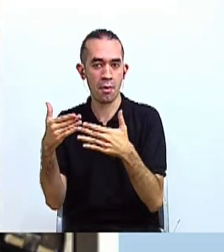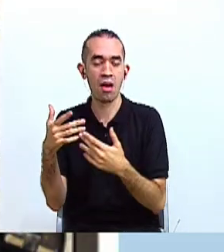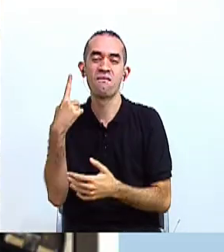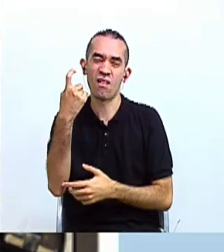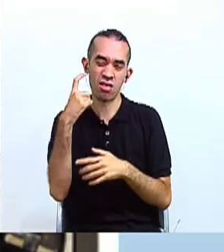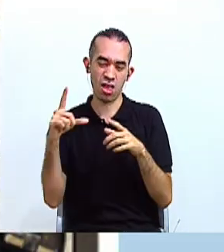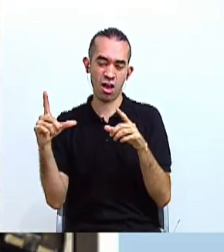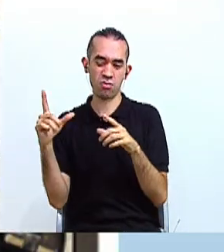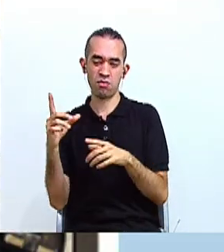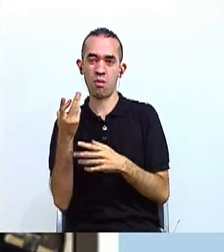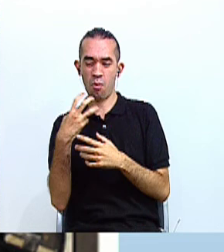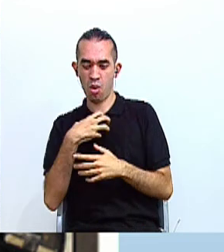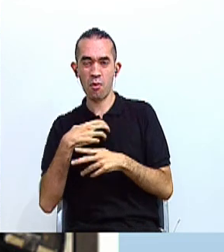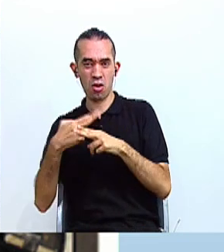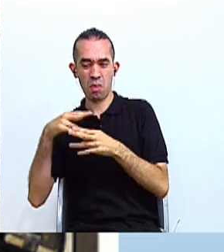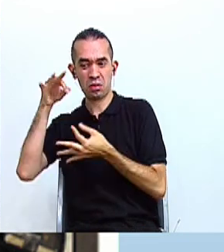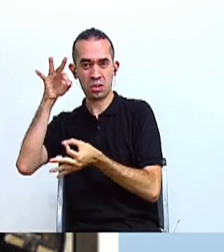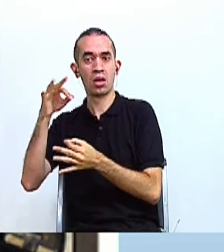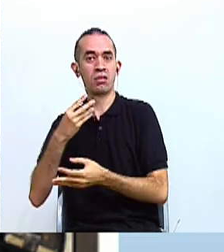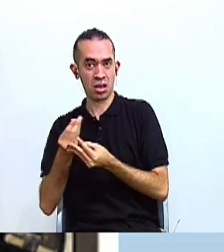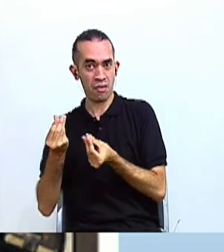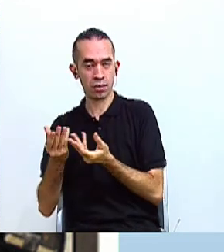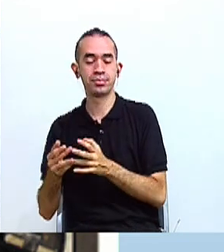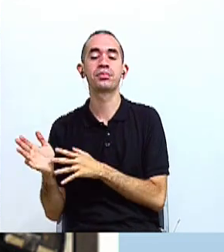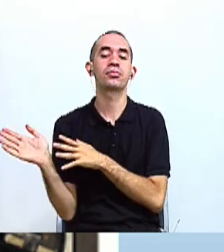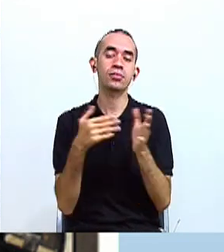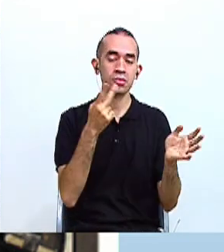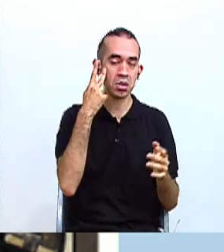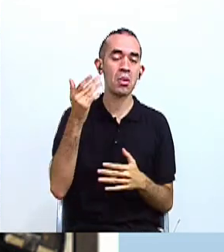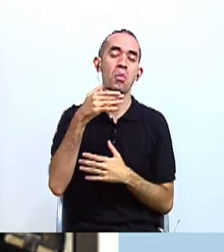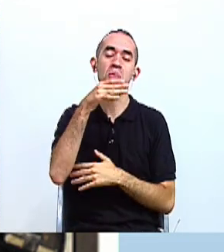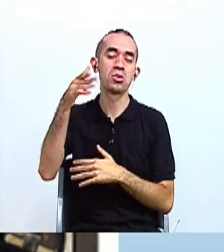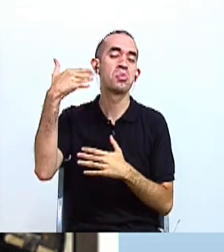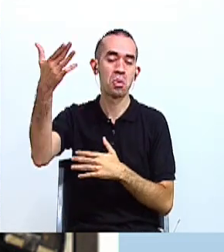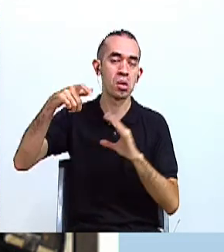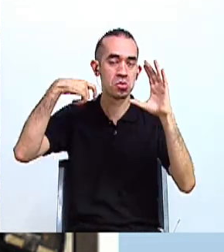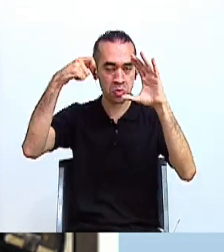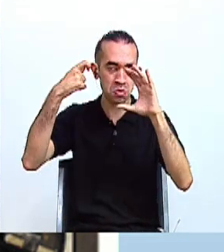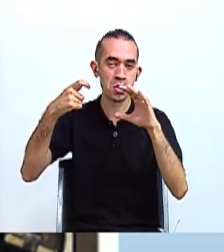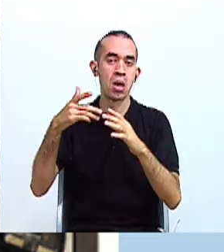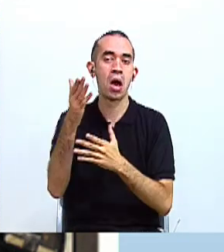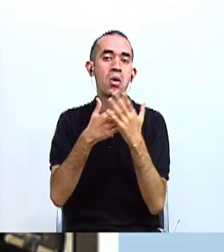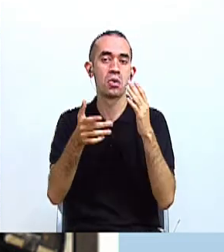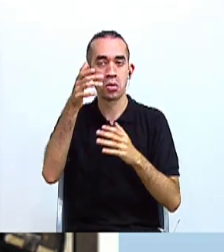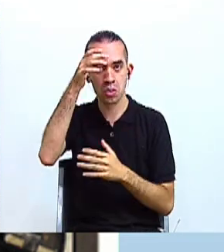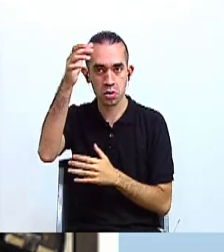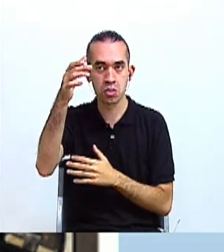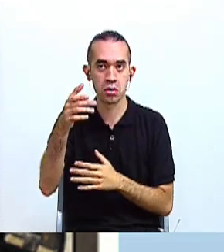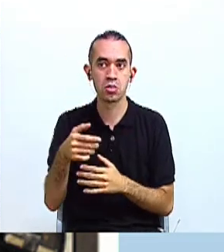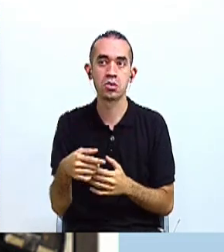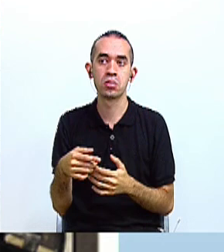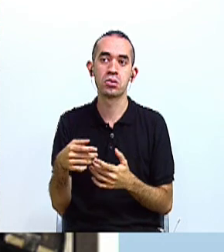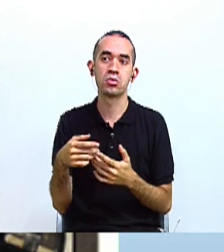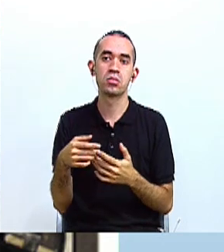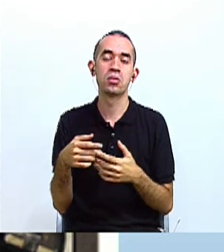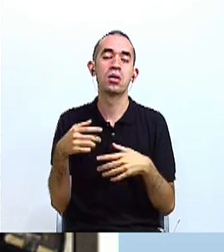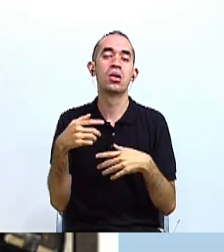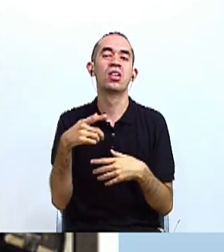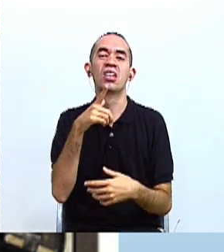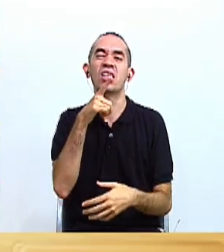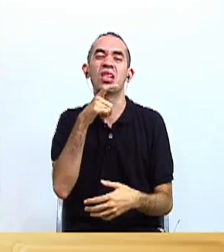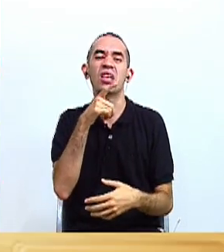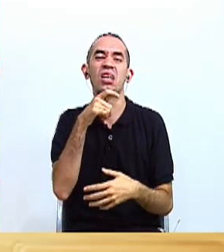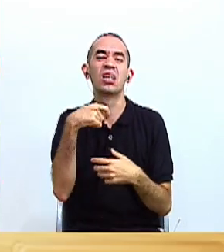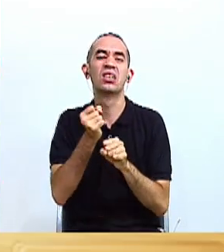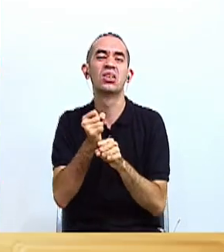recomendarte que puedas observar algunos materiales audiovisuales que existen acerca de estas culturas precisamente producidos por la UNICEF.